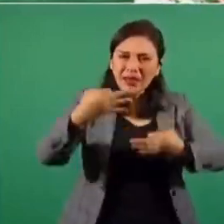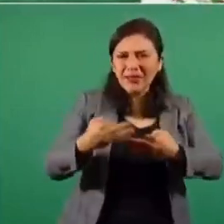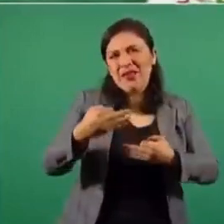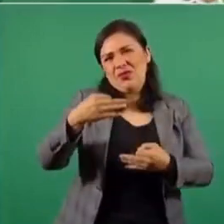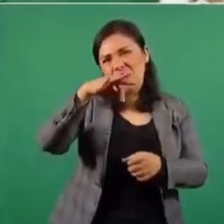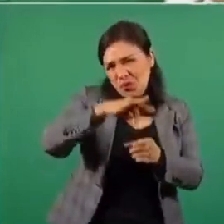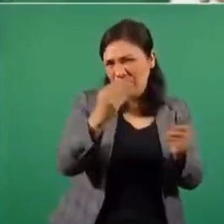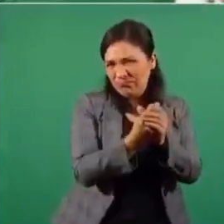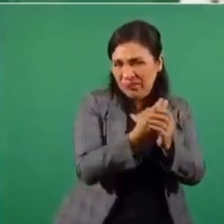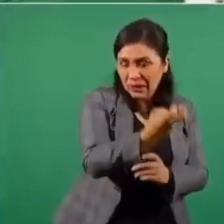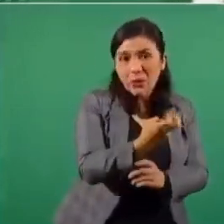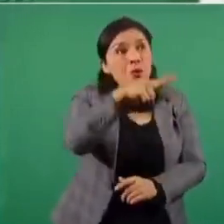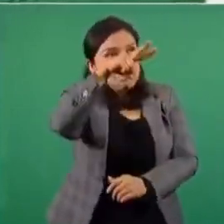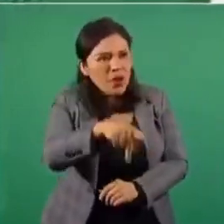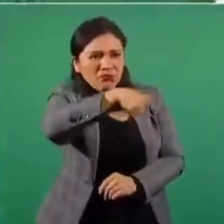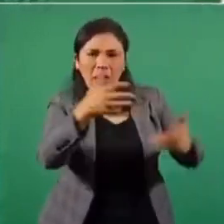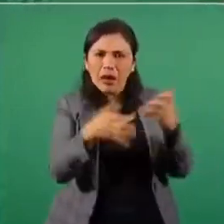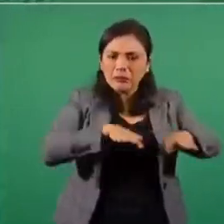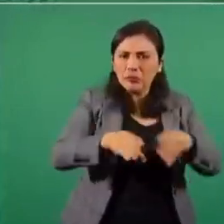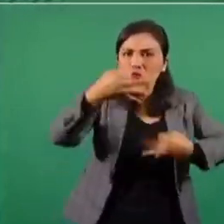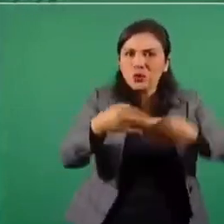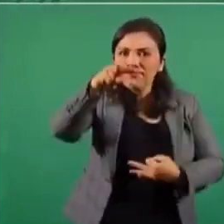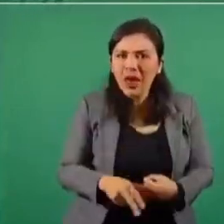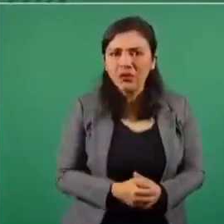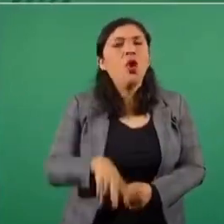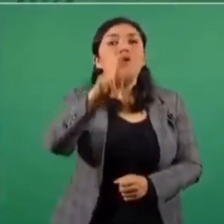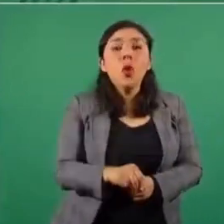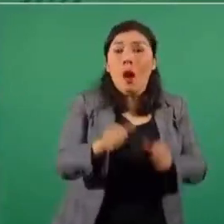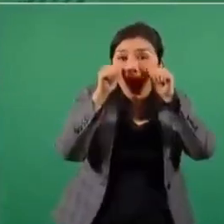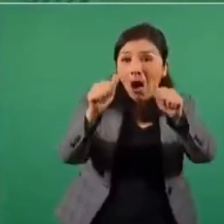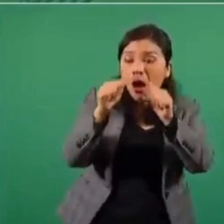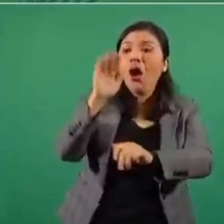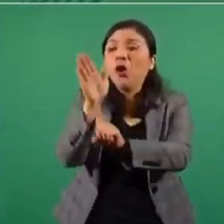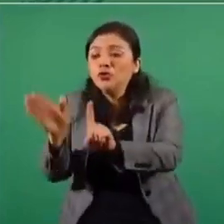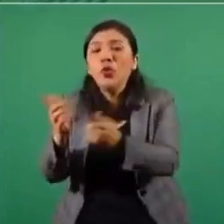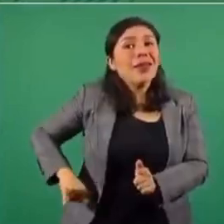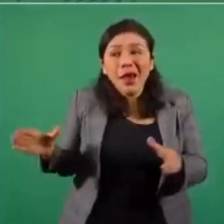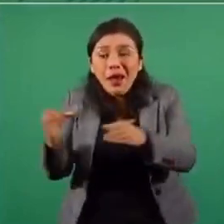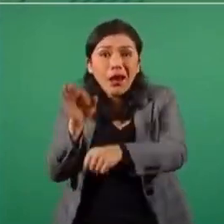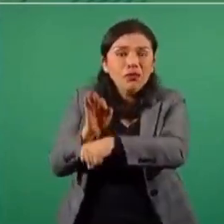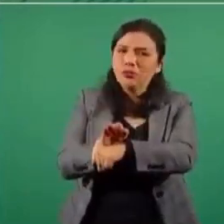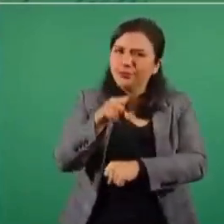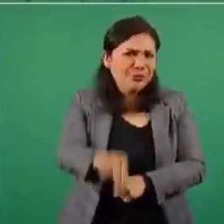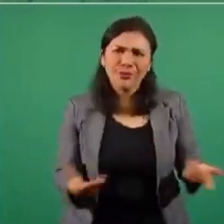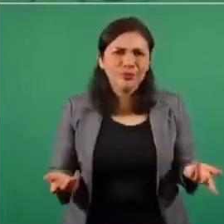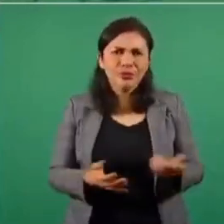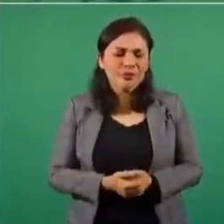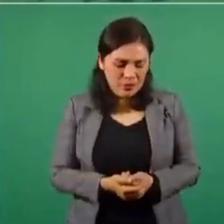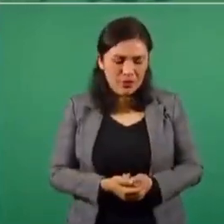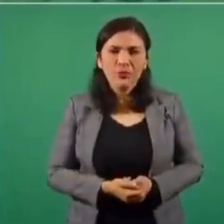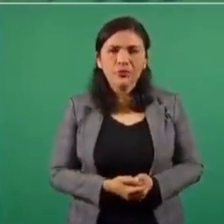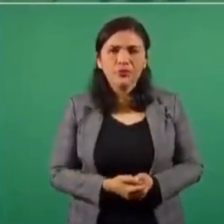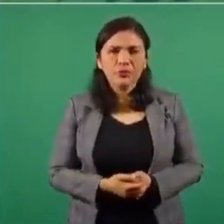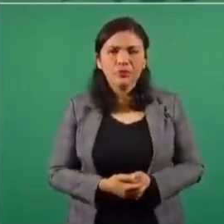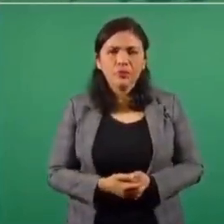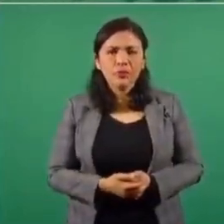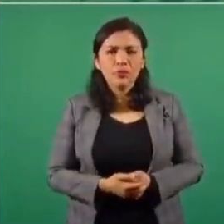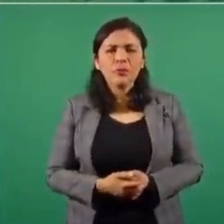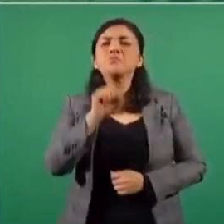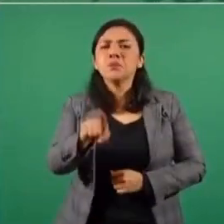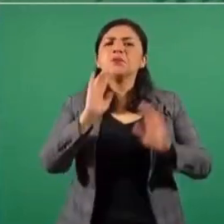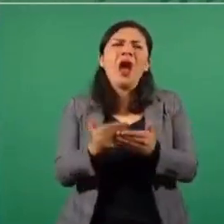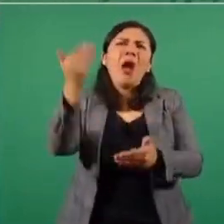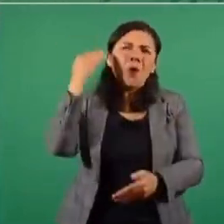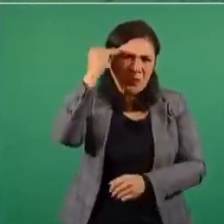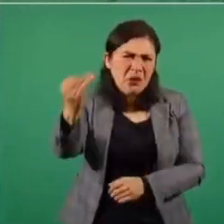electorales sean verdaderos jueces, que no estén al servicio de los grupos de intereses creados. Porque también se